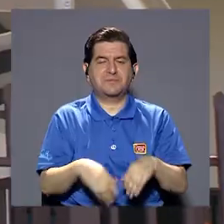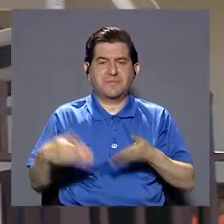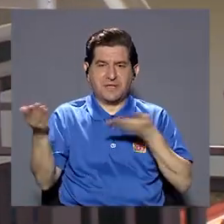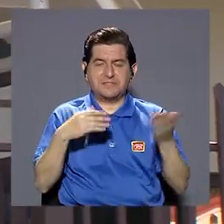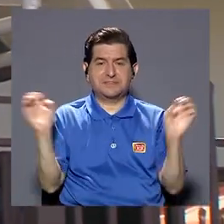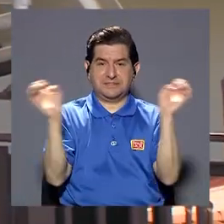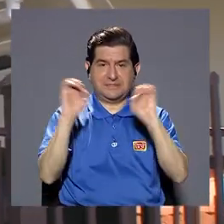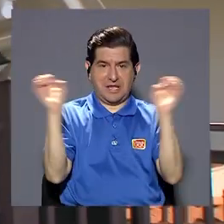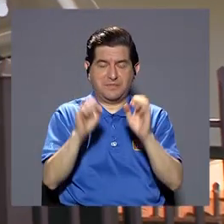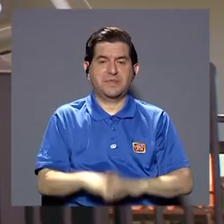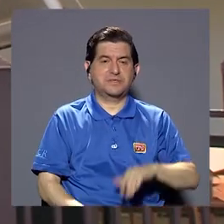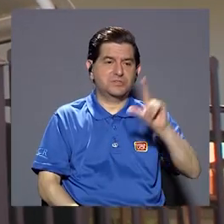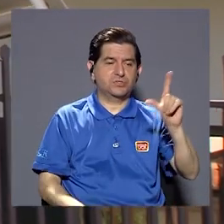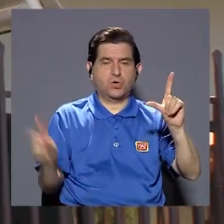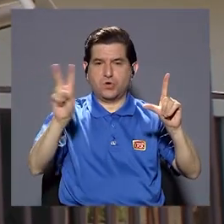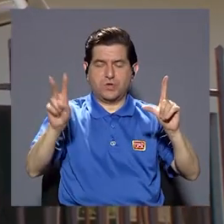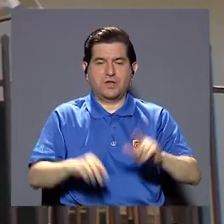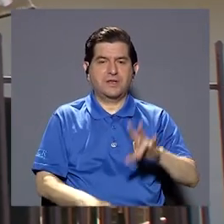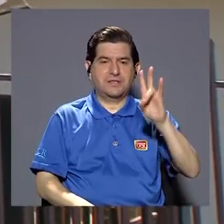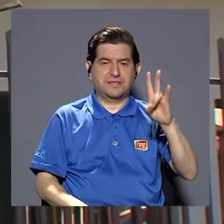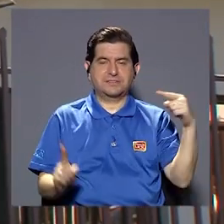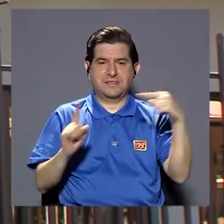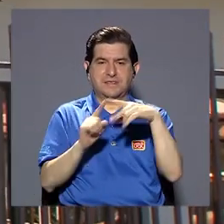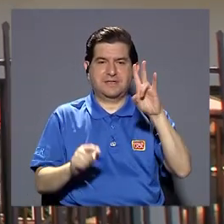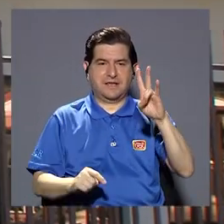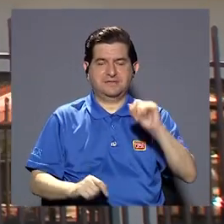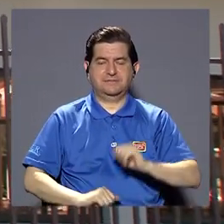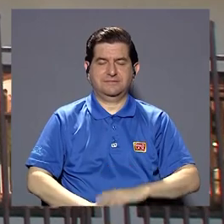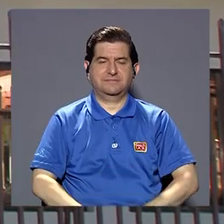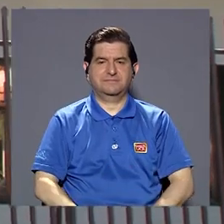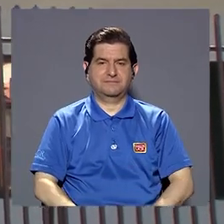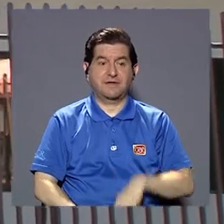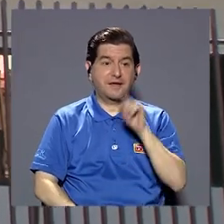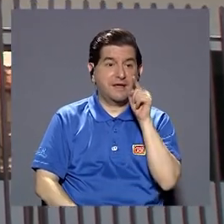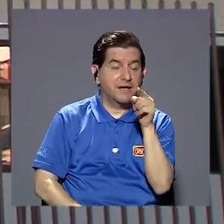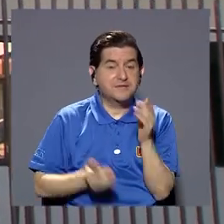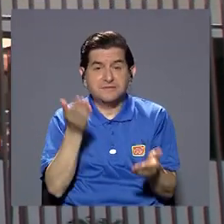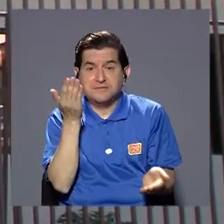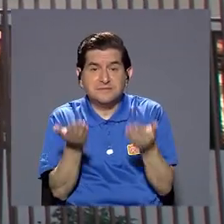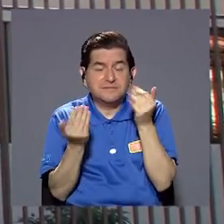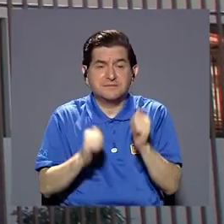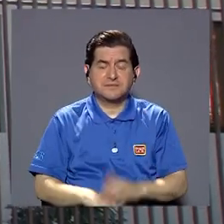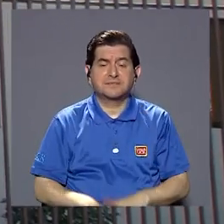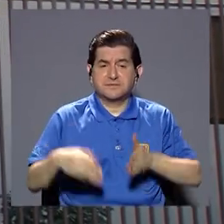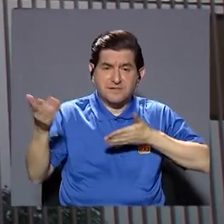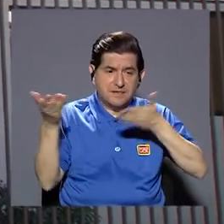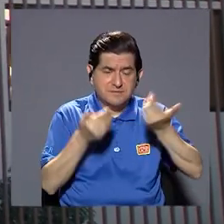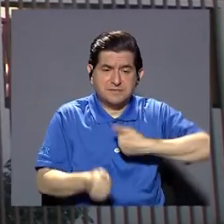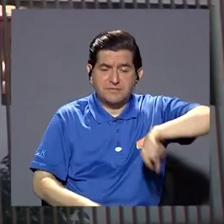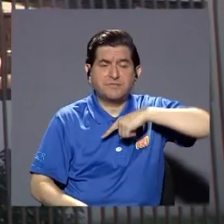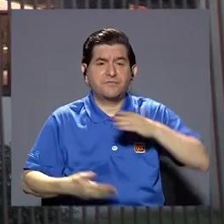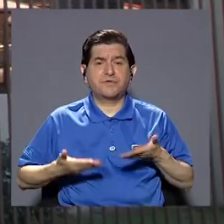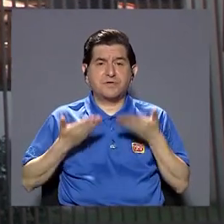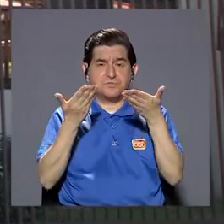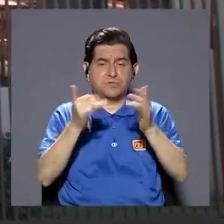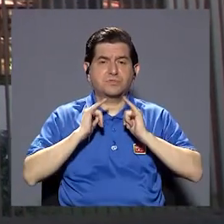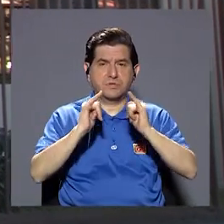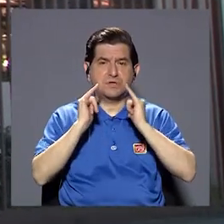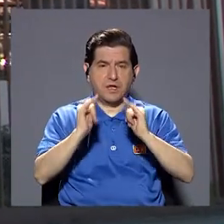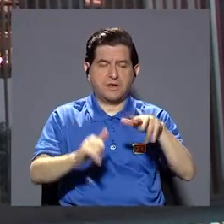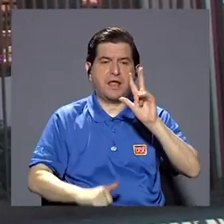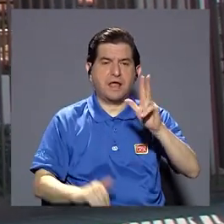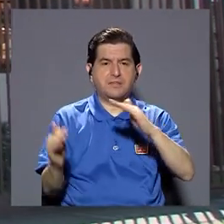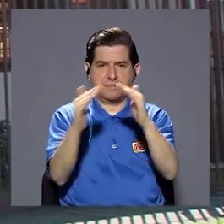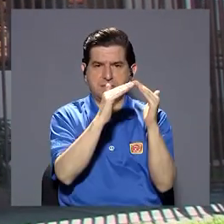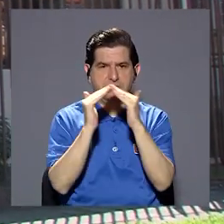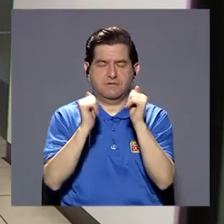servicio de emergencias que funciona de lunes a viernes de 7 a 7 entonces esos son como los servicios que nosotros brindamos por